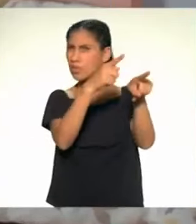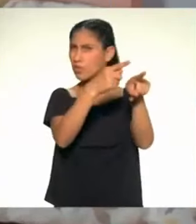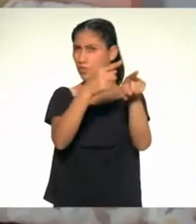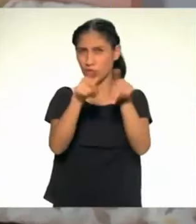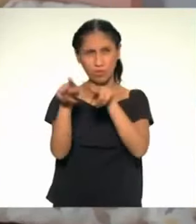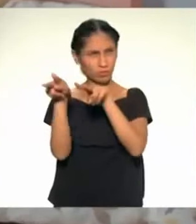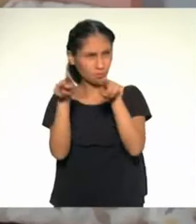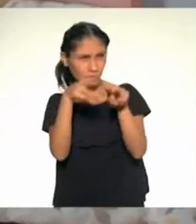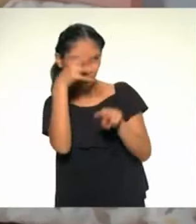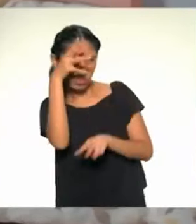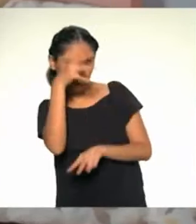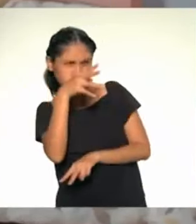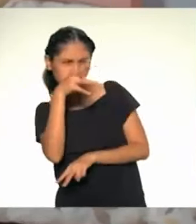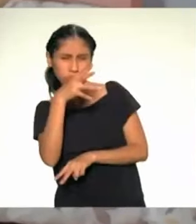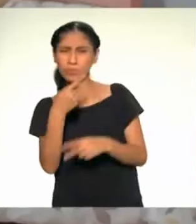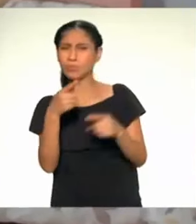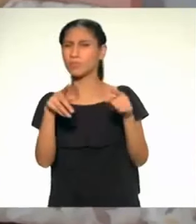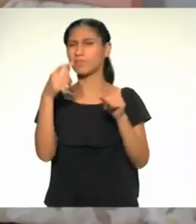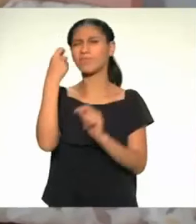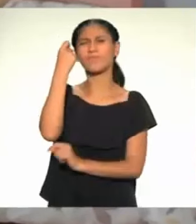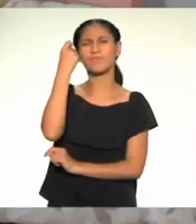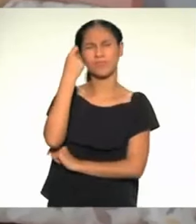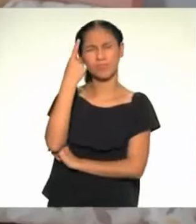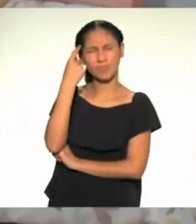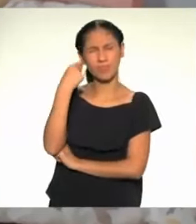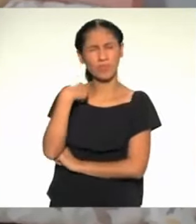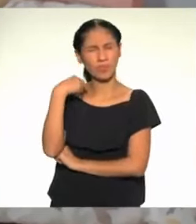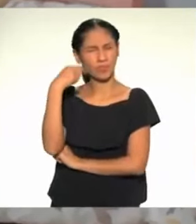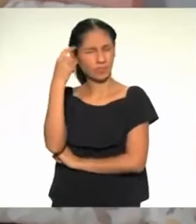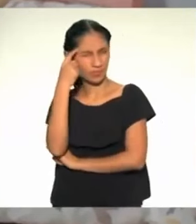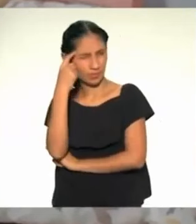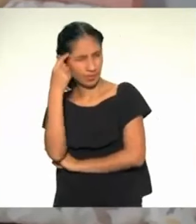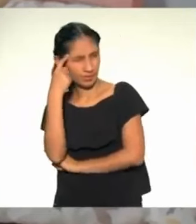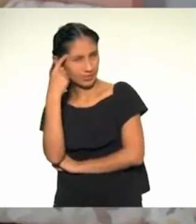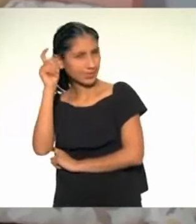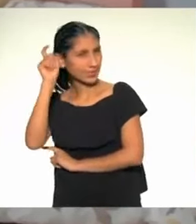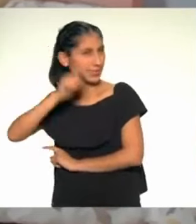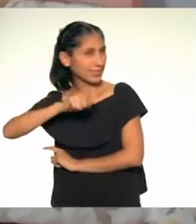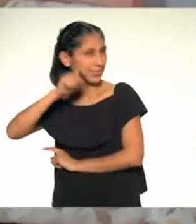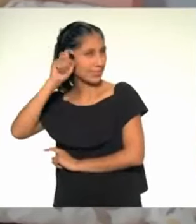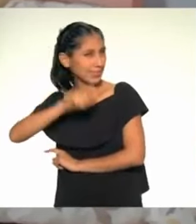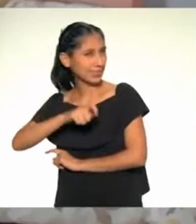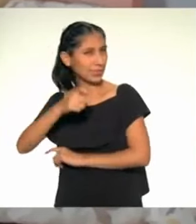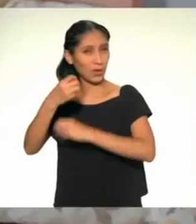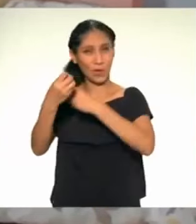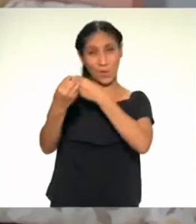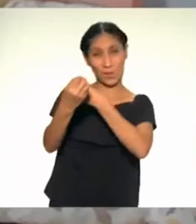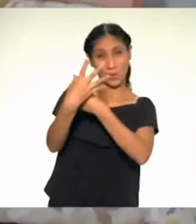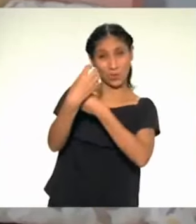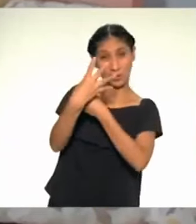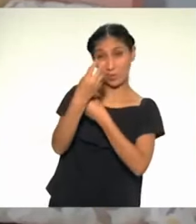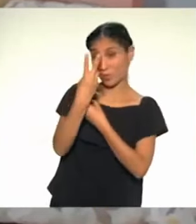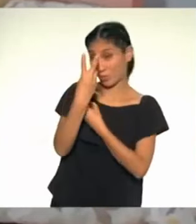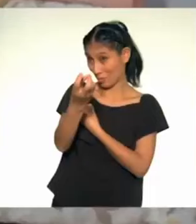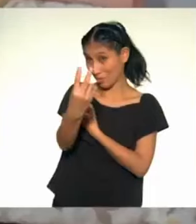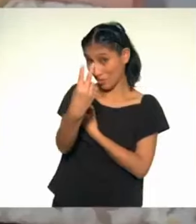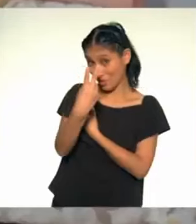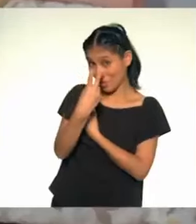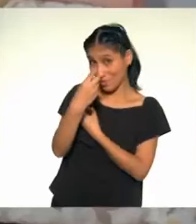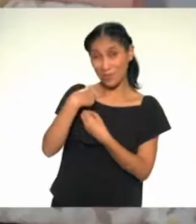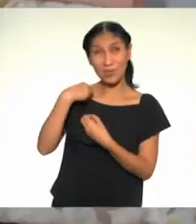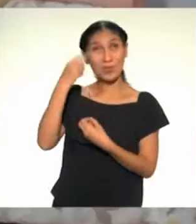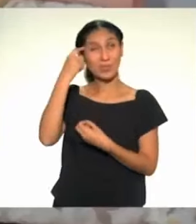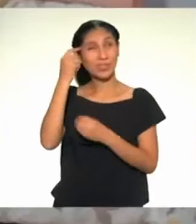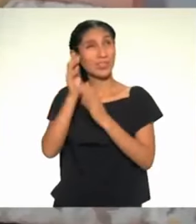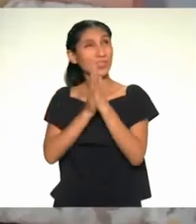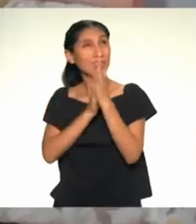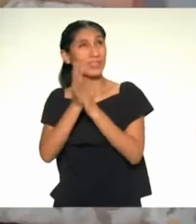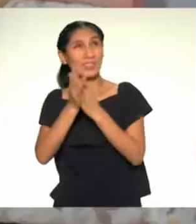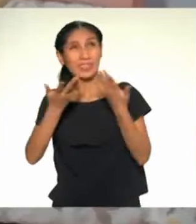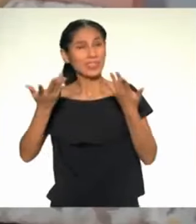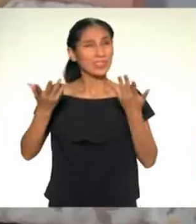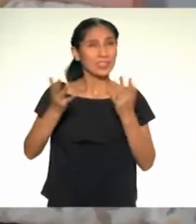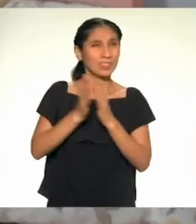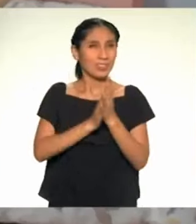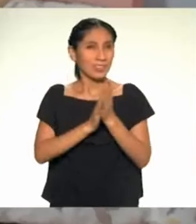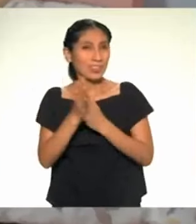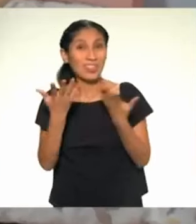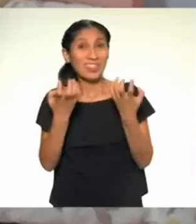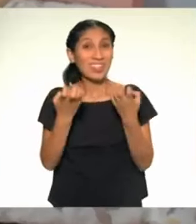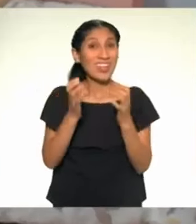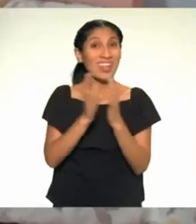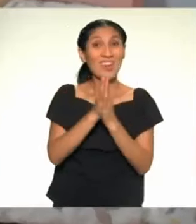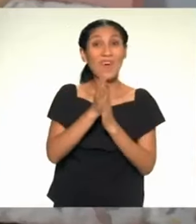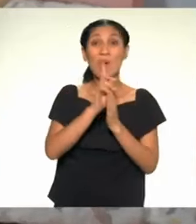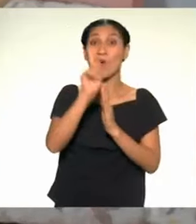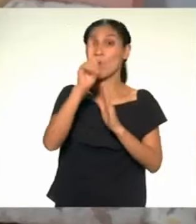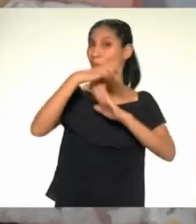Entiendo. Yo creo que necesito un poco de asesoría porque, como ven, ando pensando en realizar un gran proyecto propio.